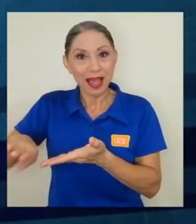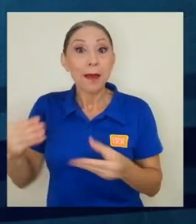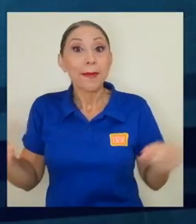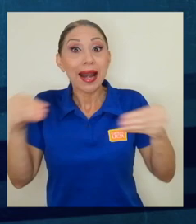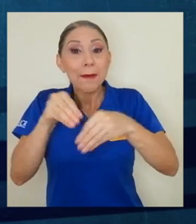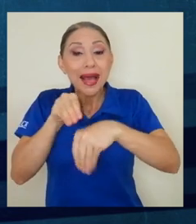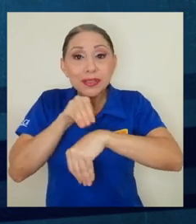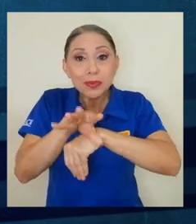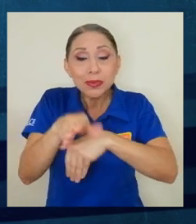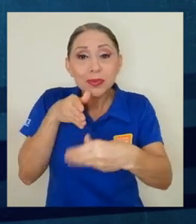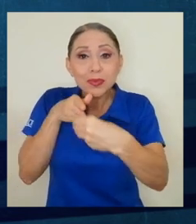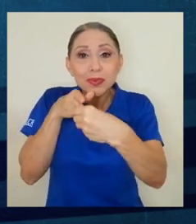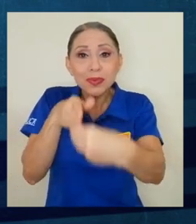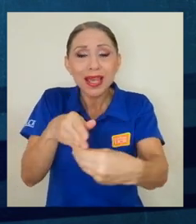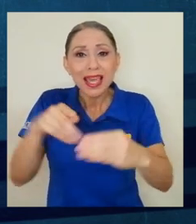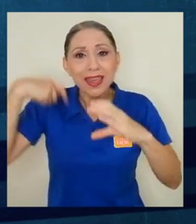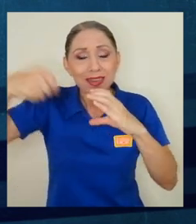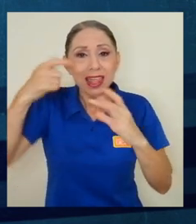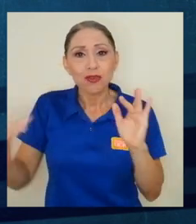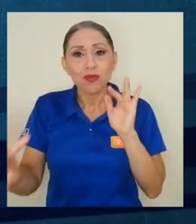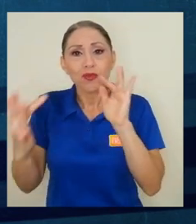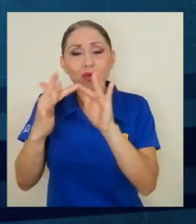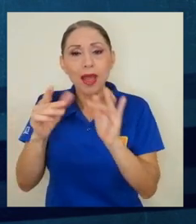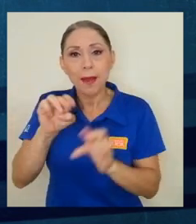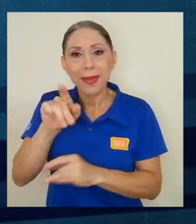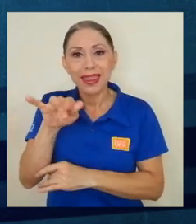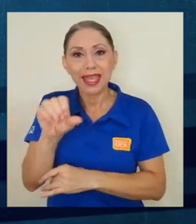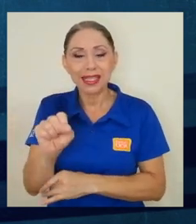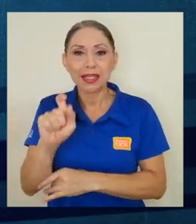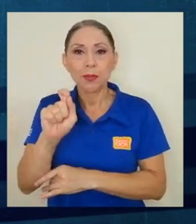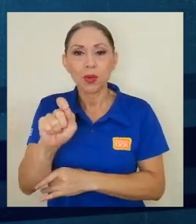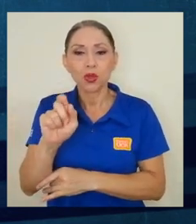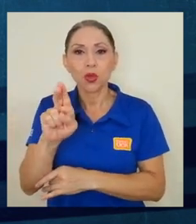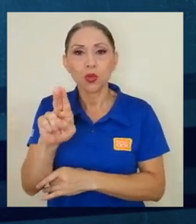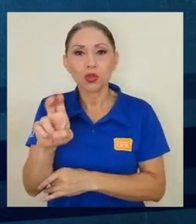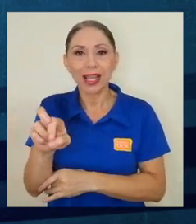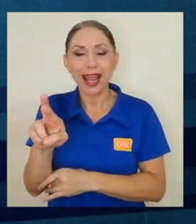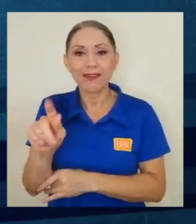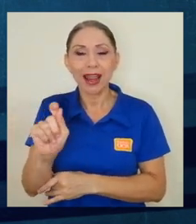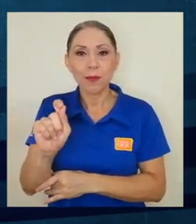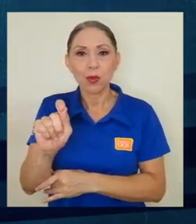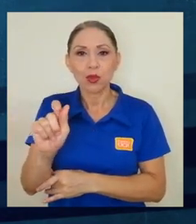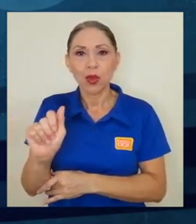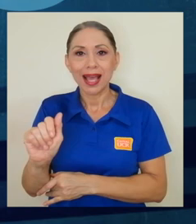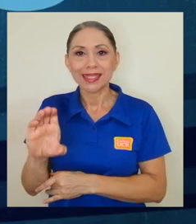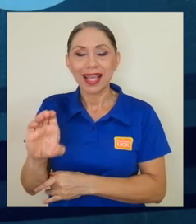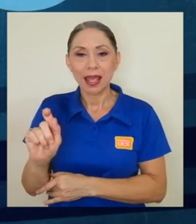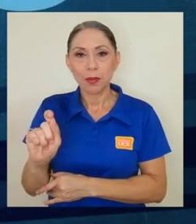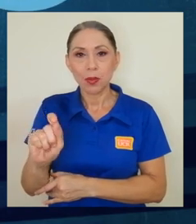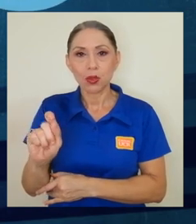manuales y videos, visite la página metix.ucr.ac.cr.